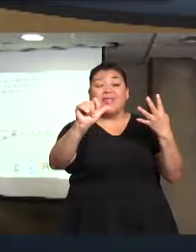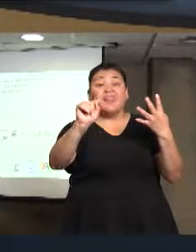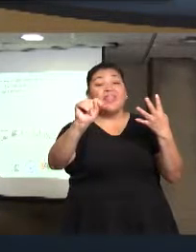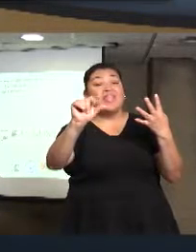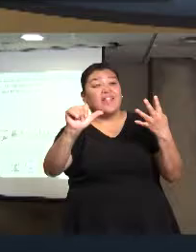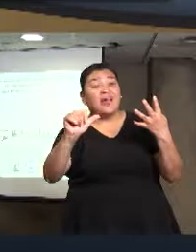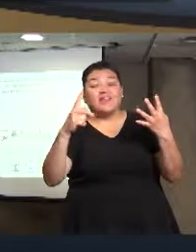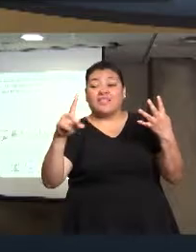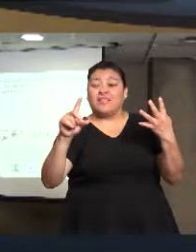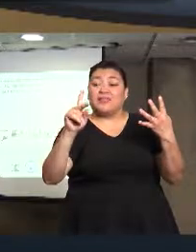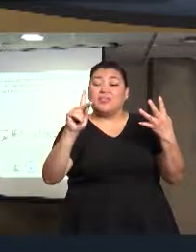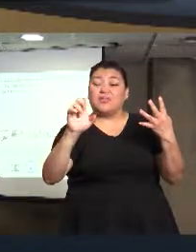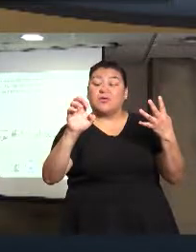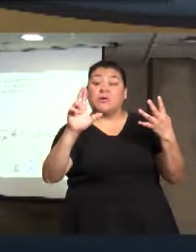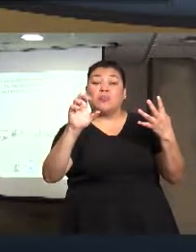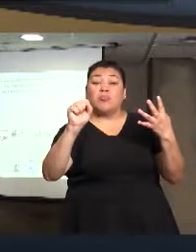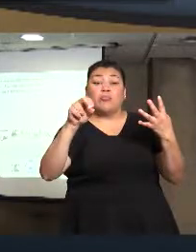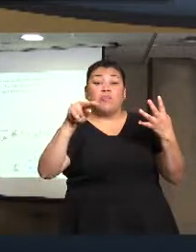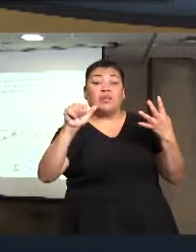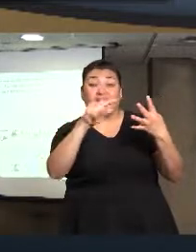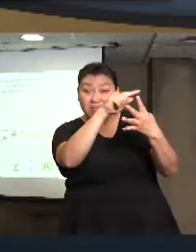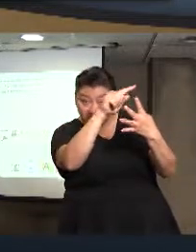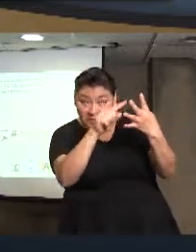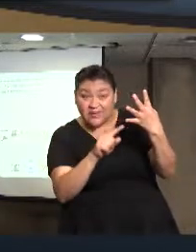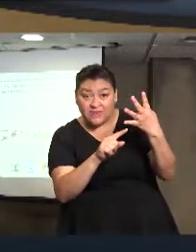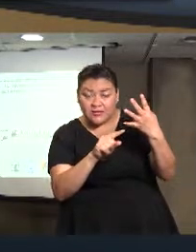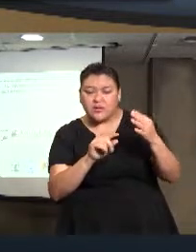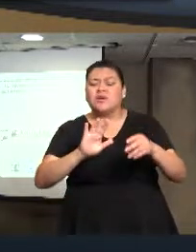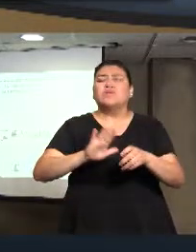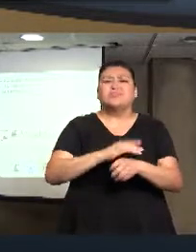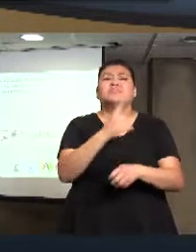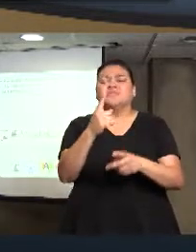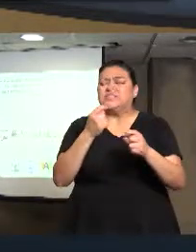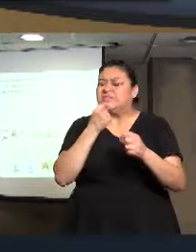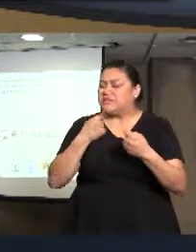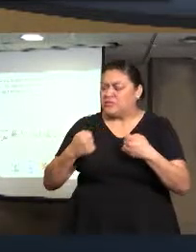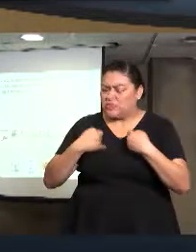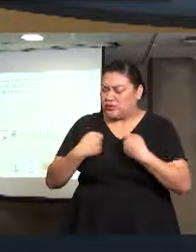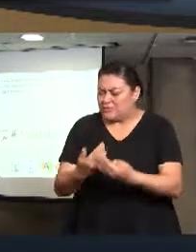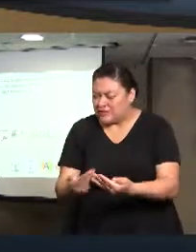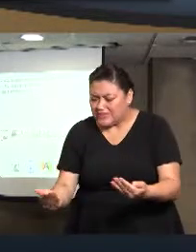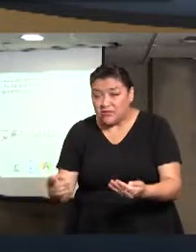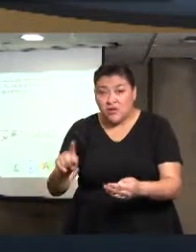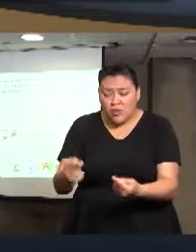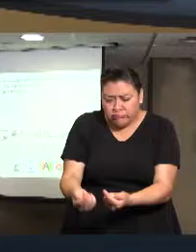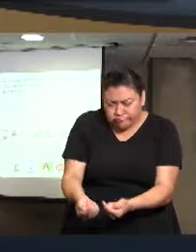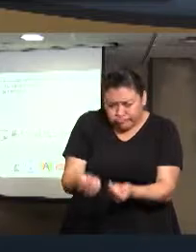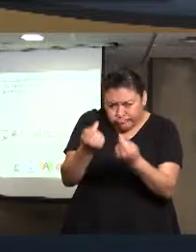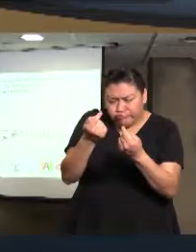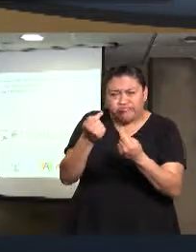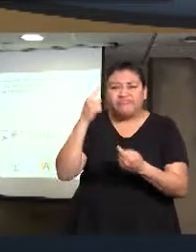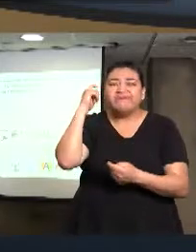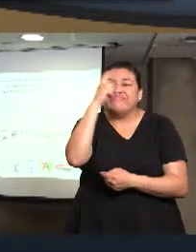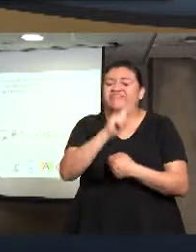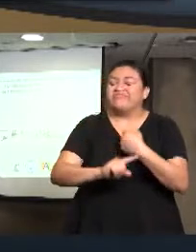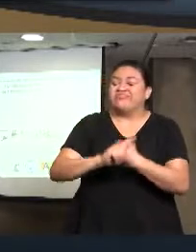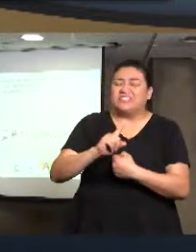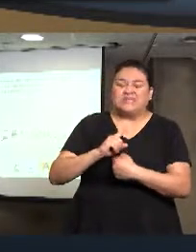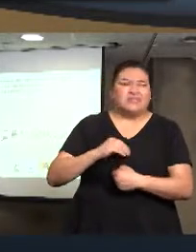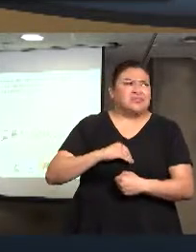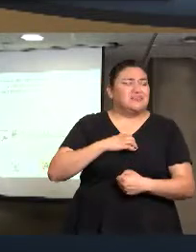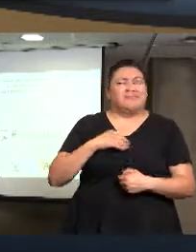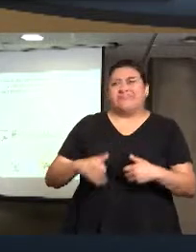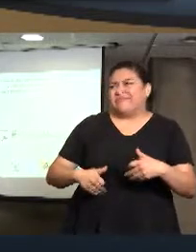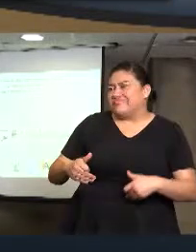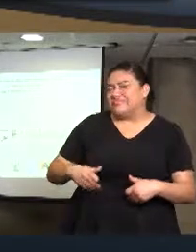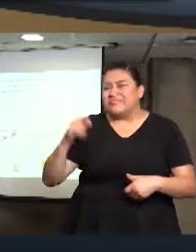cualquiera de estos delitos, pues están afectando, su desarrollo integral, entonces, invito, a que la ciudadanía, cada